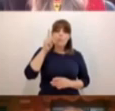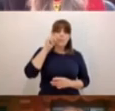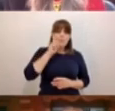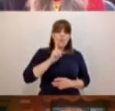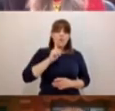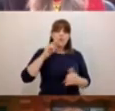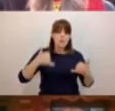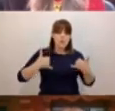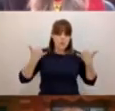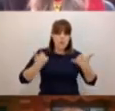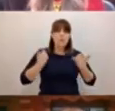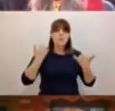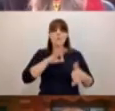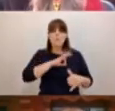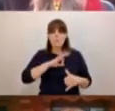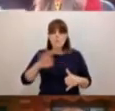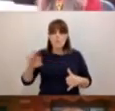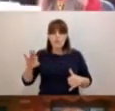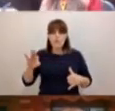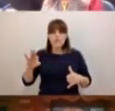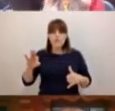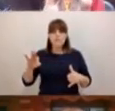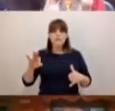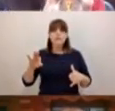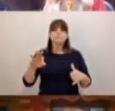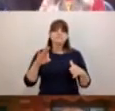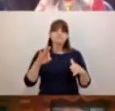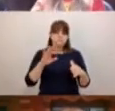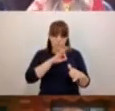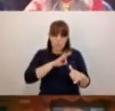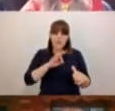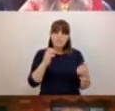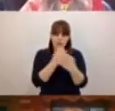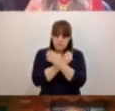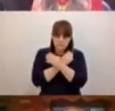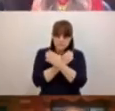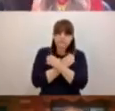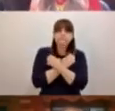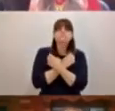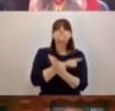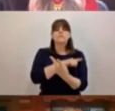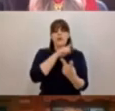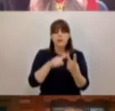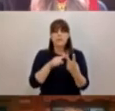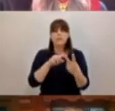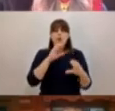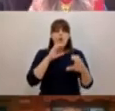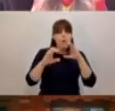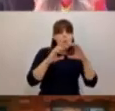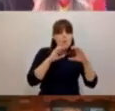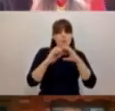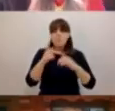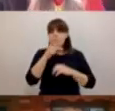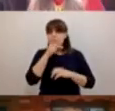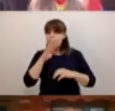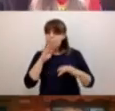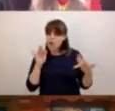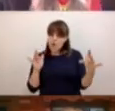pudiera hacer más la comunicación con los padres, padres, madres y tutores. Hoy la vemos fortalecida y yo creo que la tenemos que